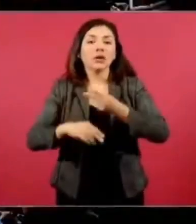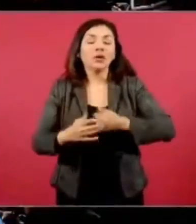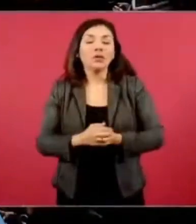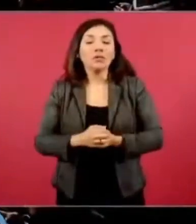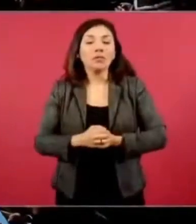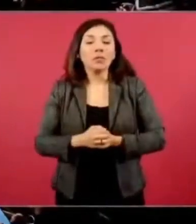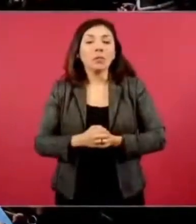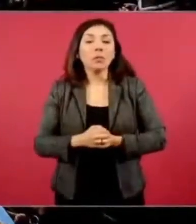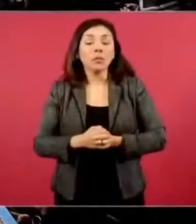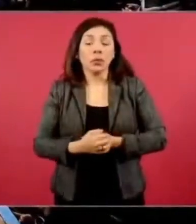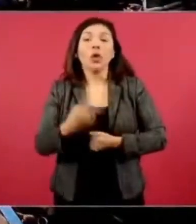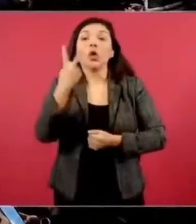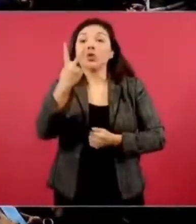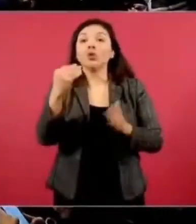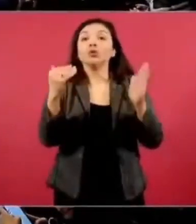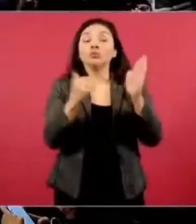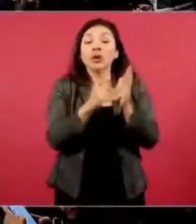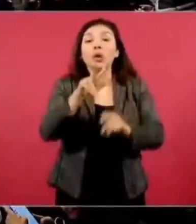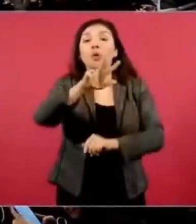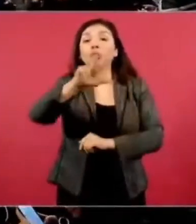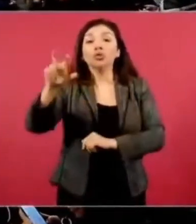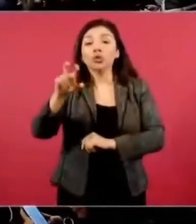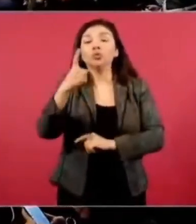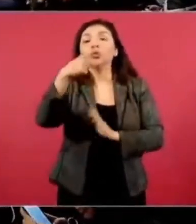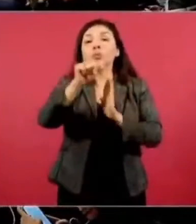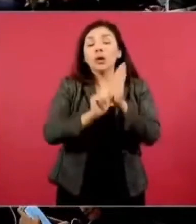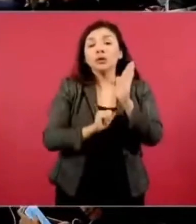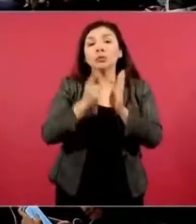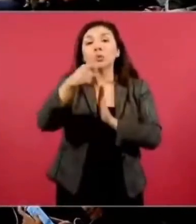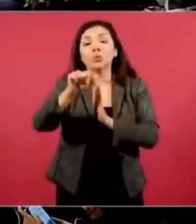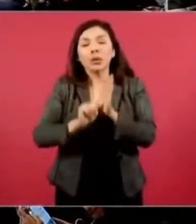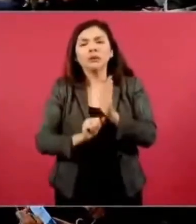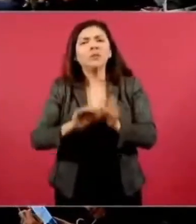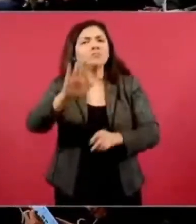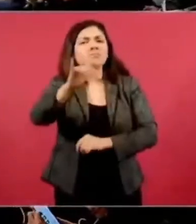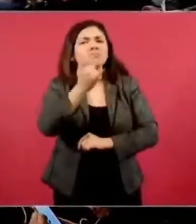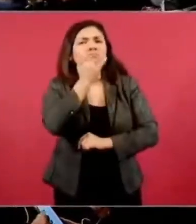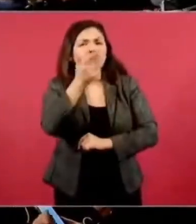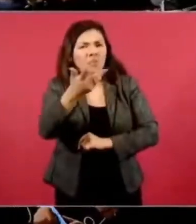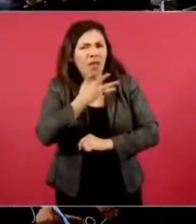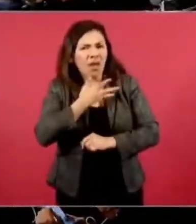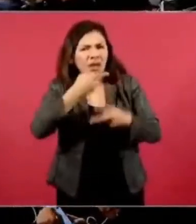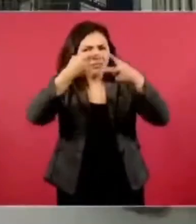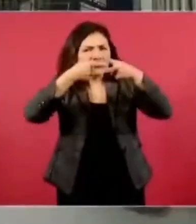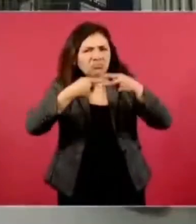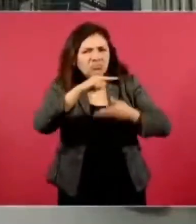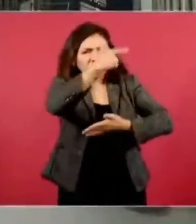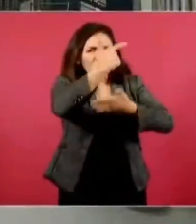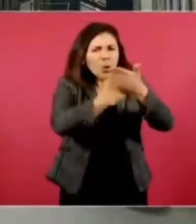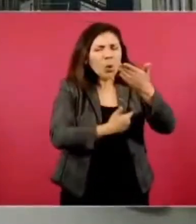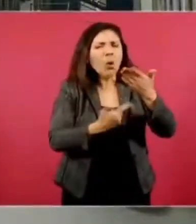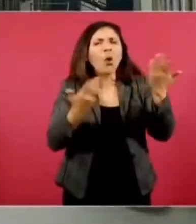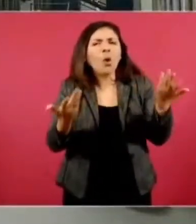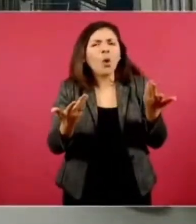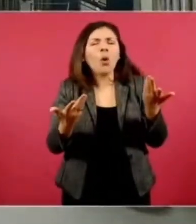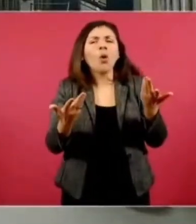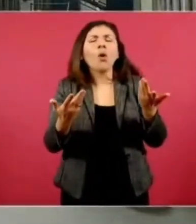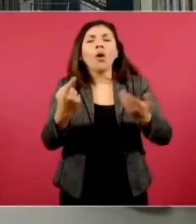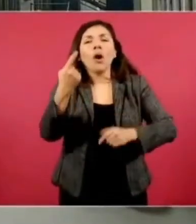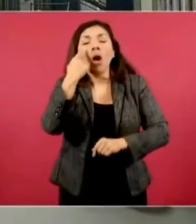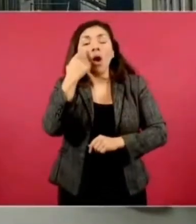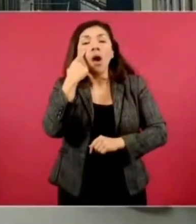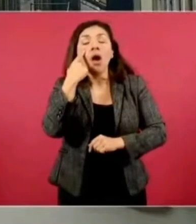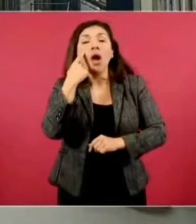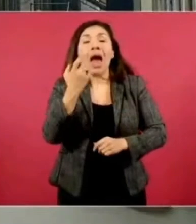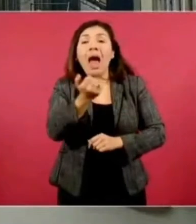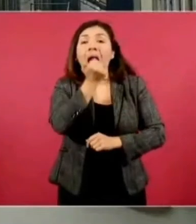Dos mil ochocientos mensuales para este año. Presidente, ¿y tendrá la estadística de cómo se ha reducido la